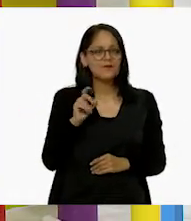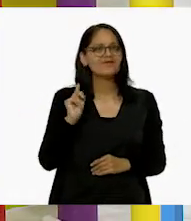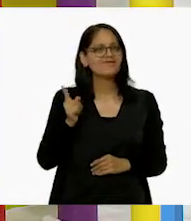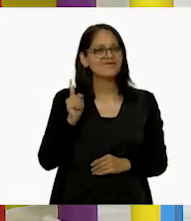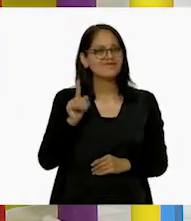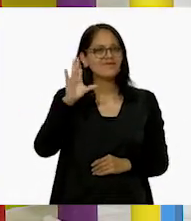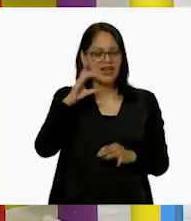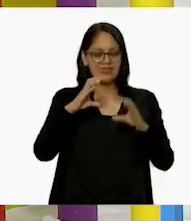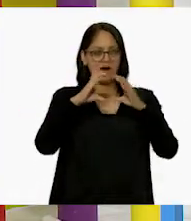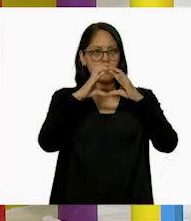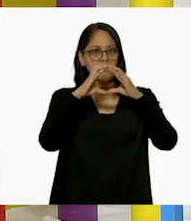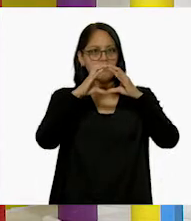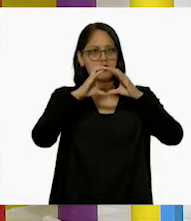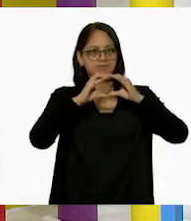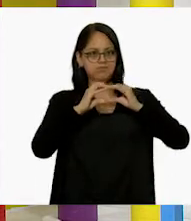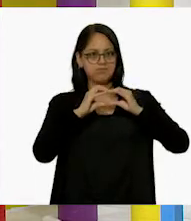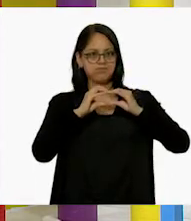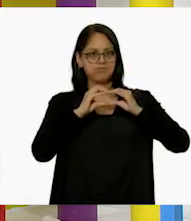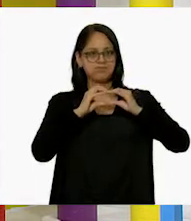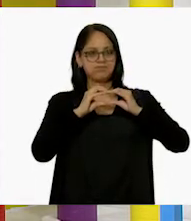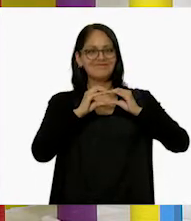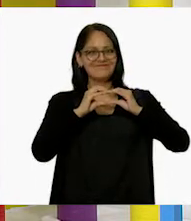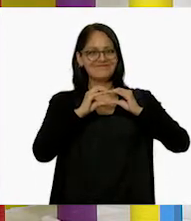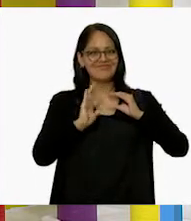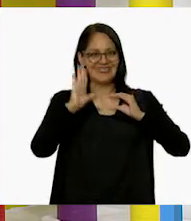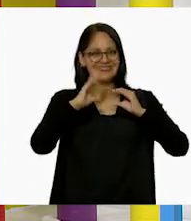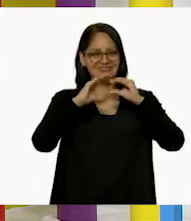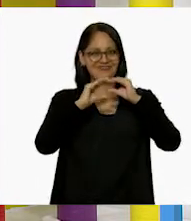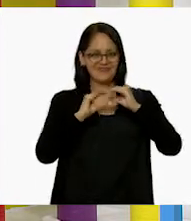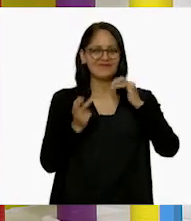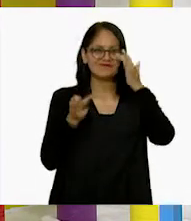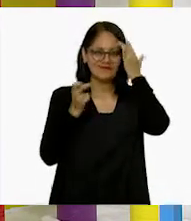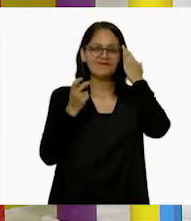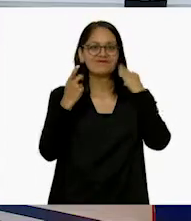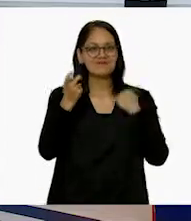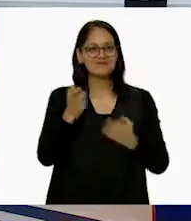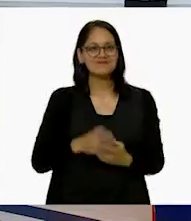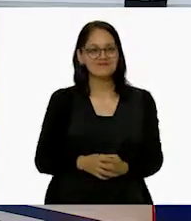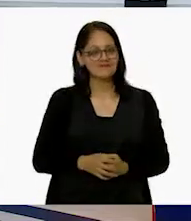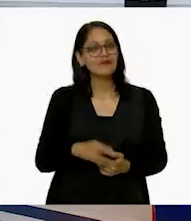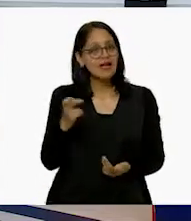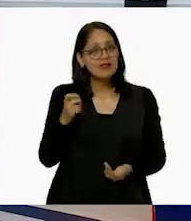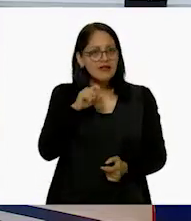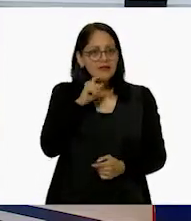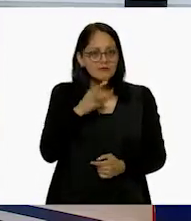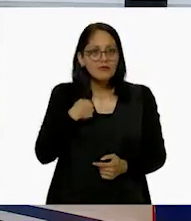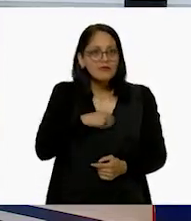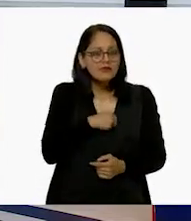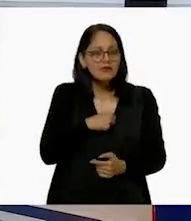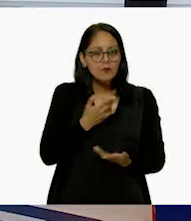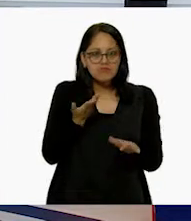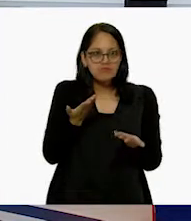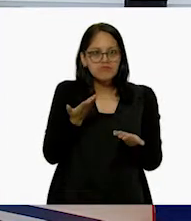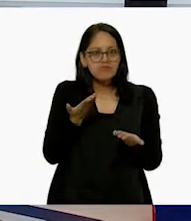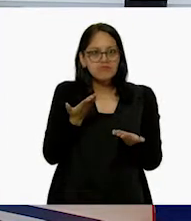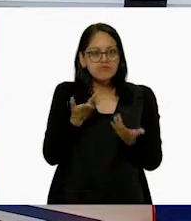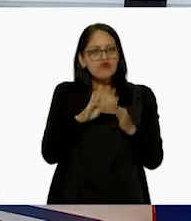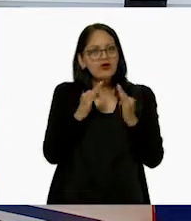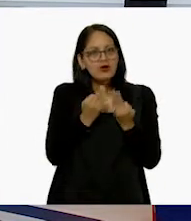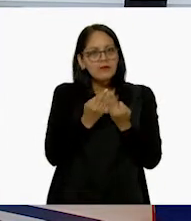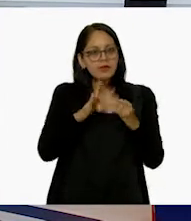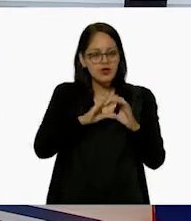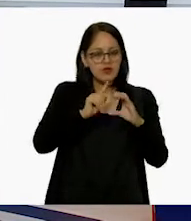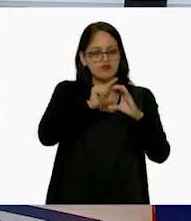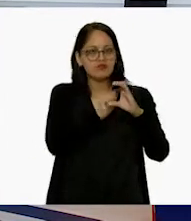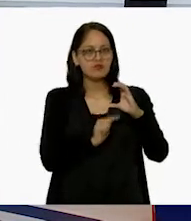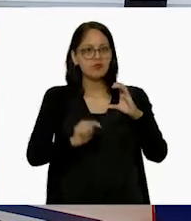un círculo, pero como aplastado de un lado. Aplastadito, exacto. Eso tampoco la pudiéramos haber formado porque es un